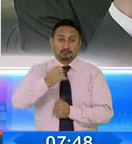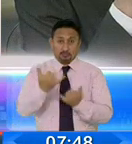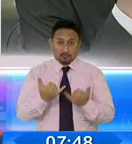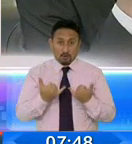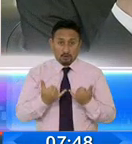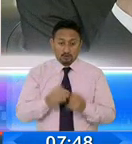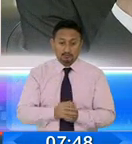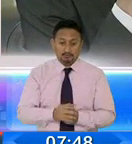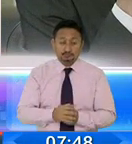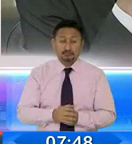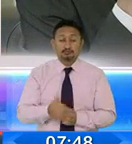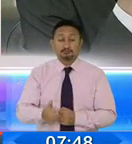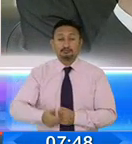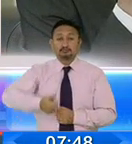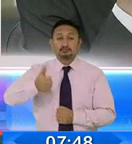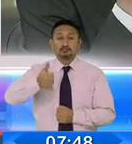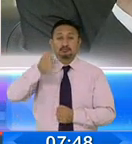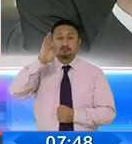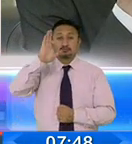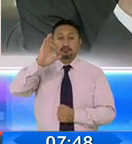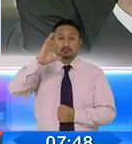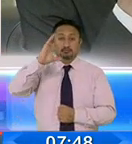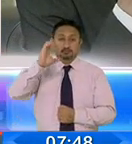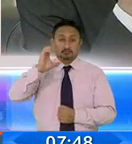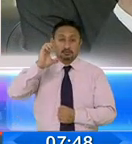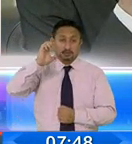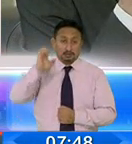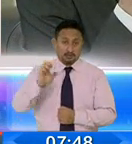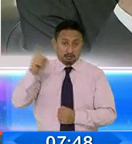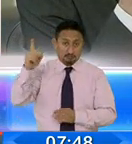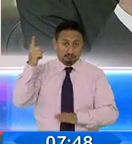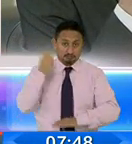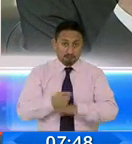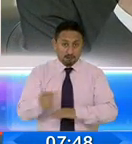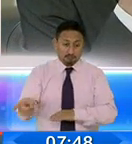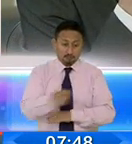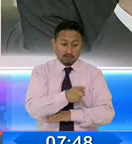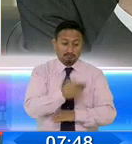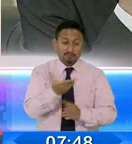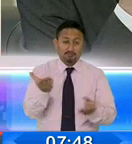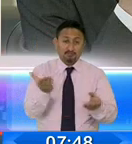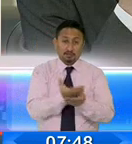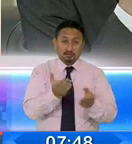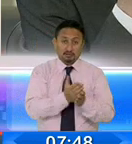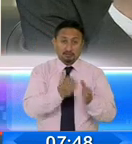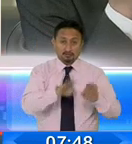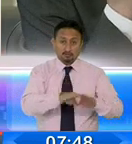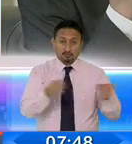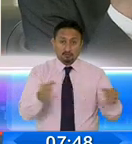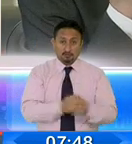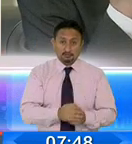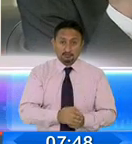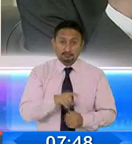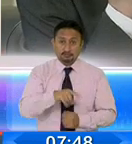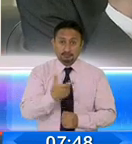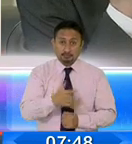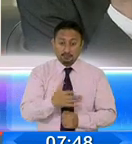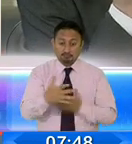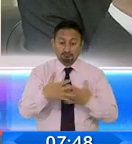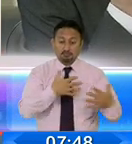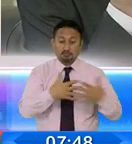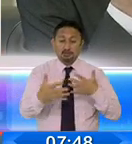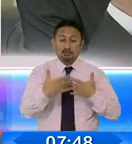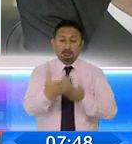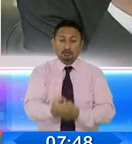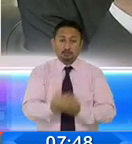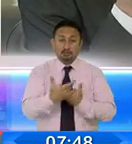será el TC en la que puedan ellos ordenar, disponer la reapertura de las urnas y de esa manera transparentar la información